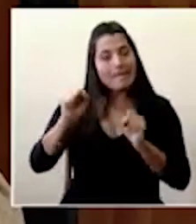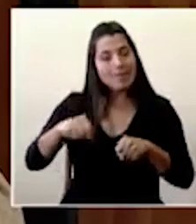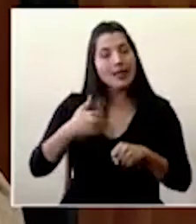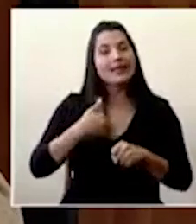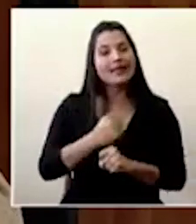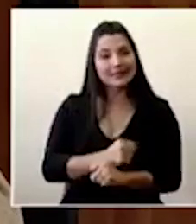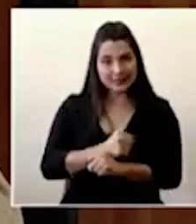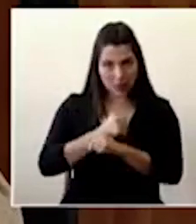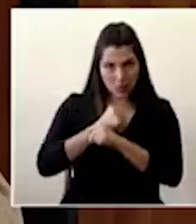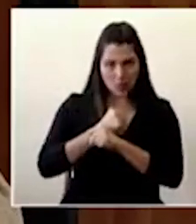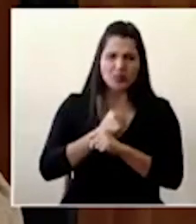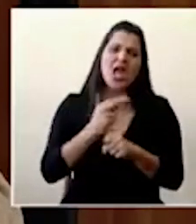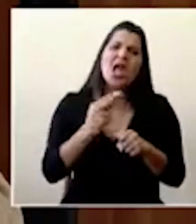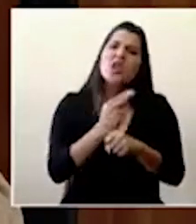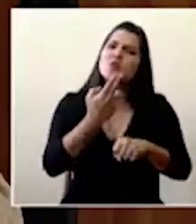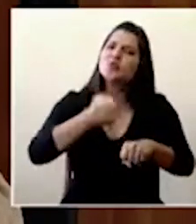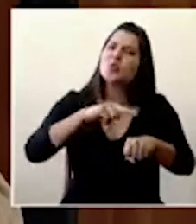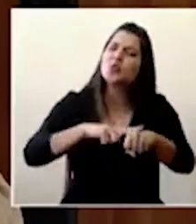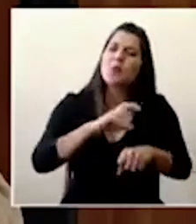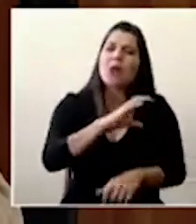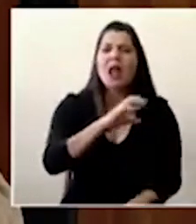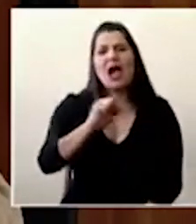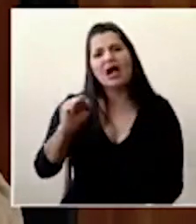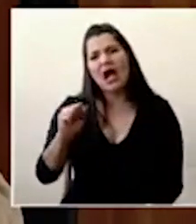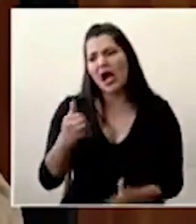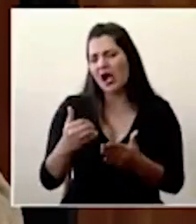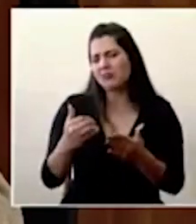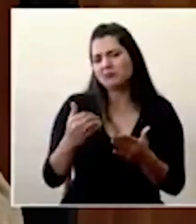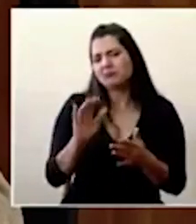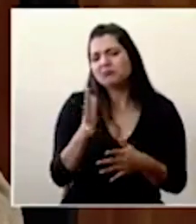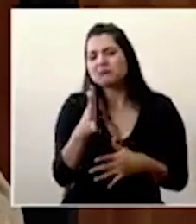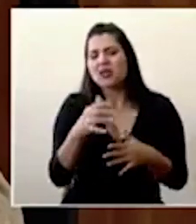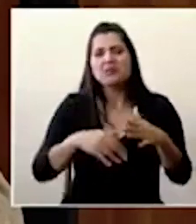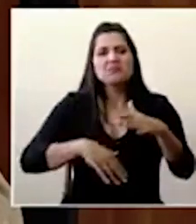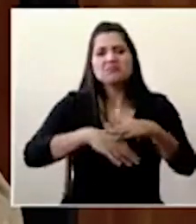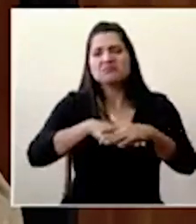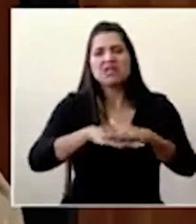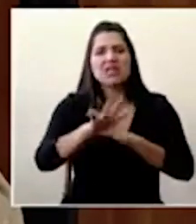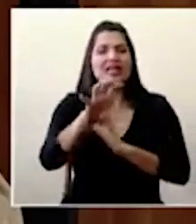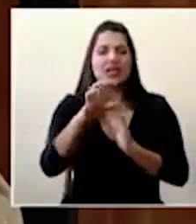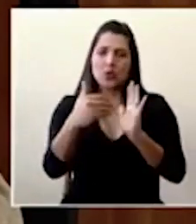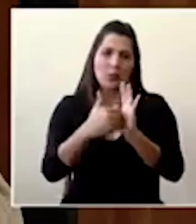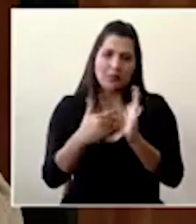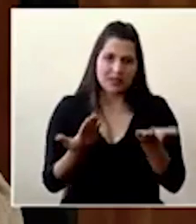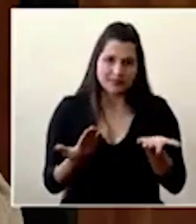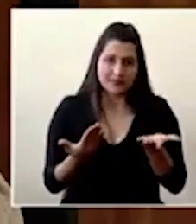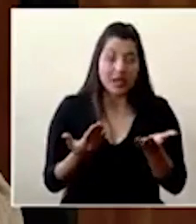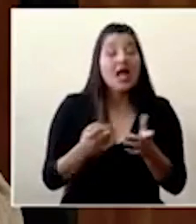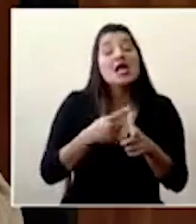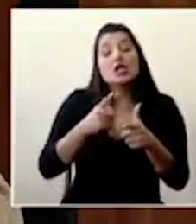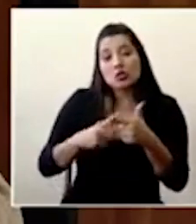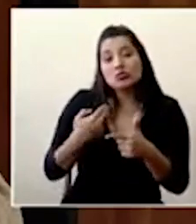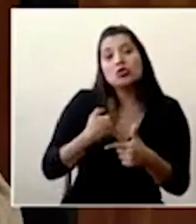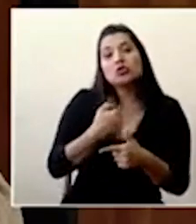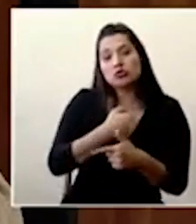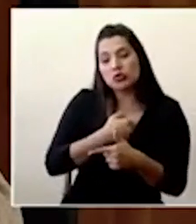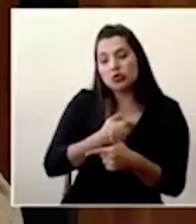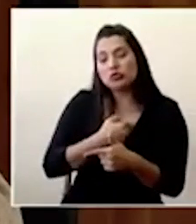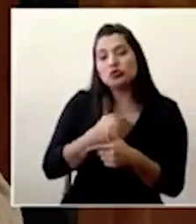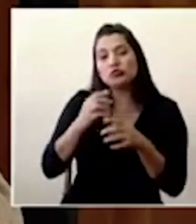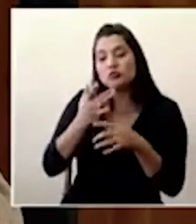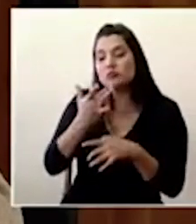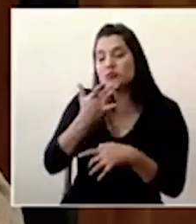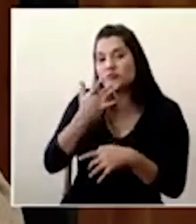normales no supera los quinientos mil litros. Por ello, entonces, estamos haciendo una reserva que nos garantiza